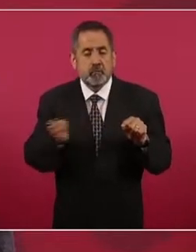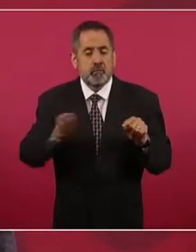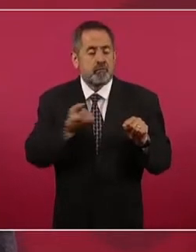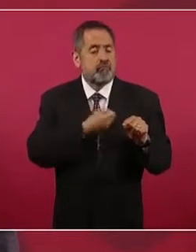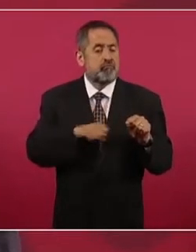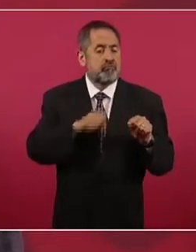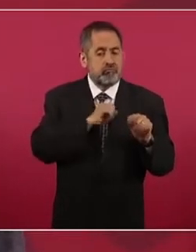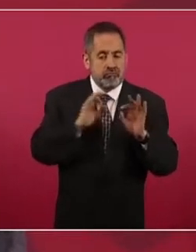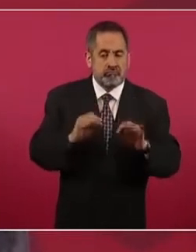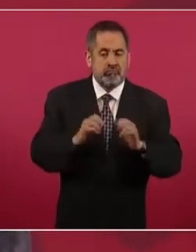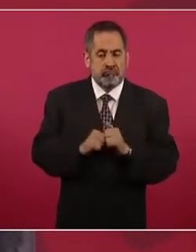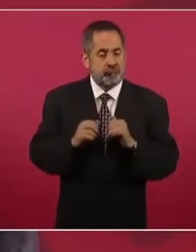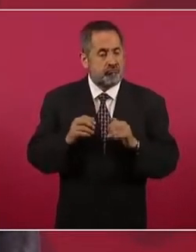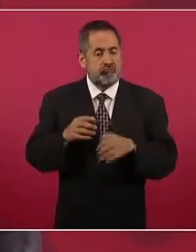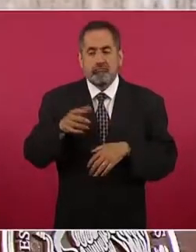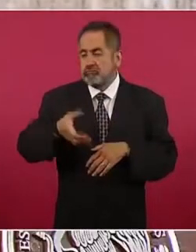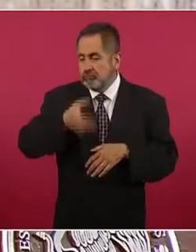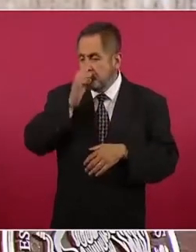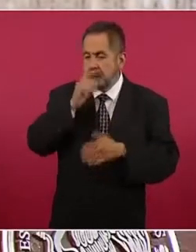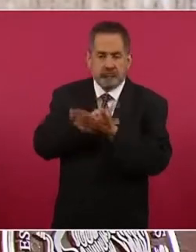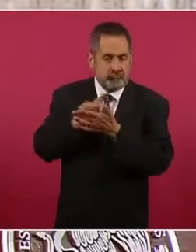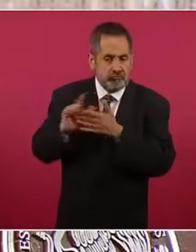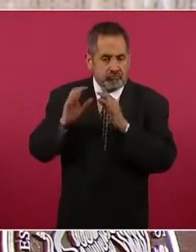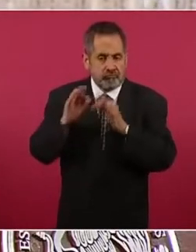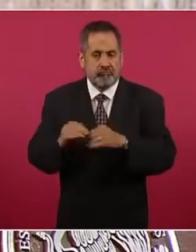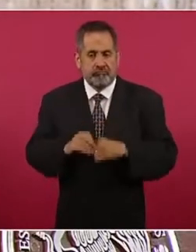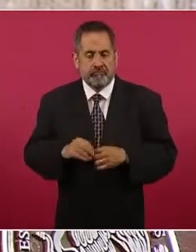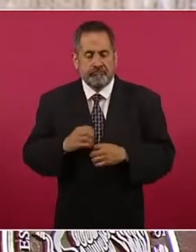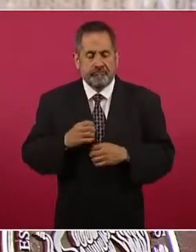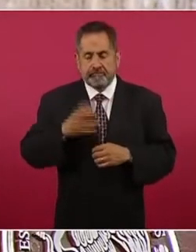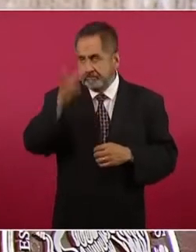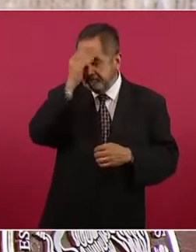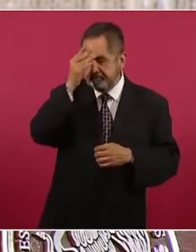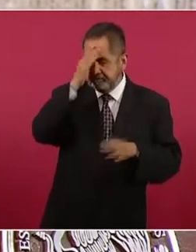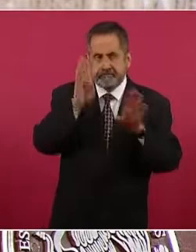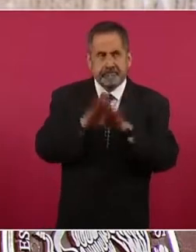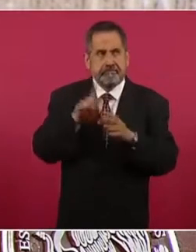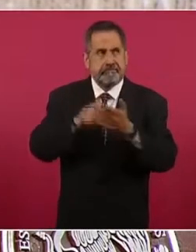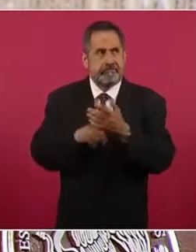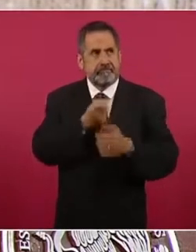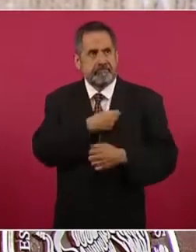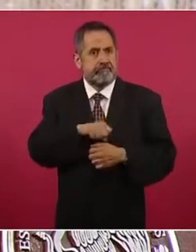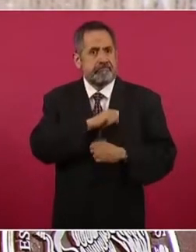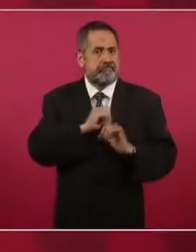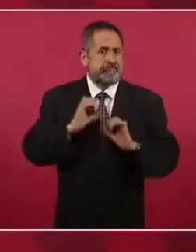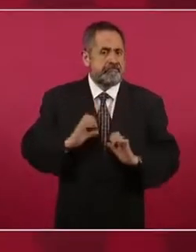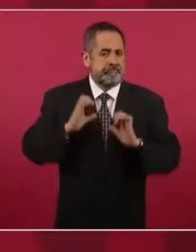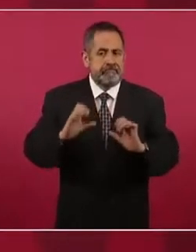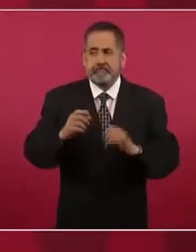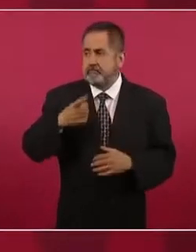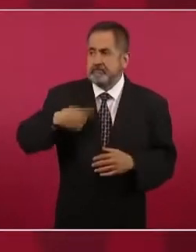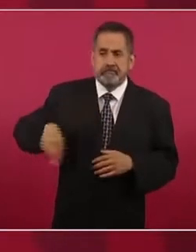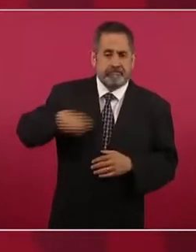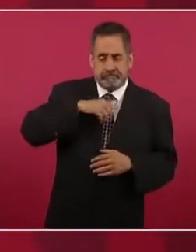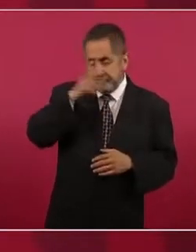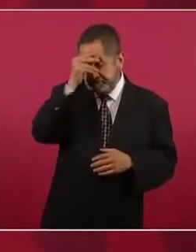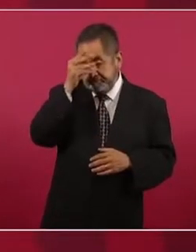con buena calidad del agua, con educación para la salud, con la idea de que